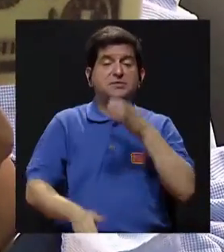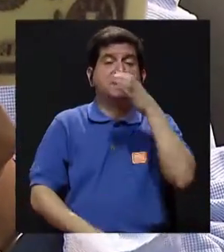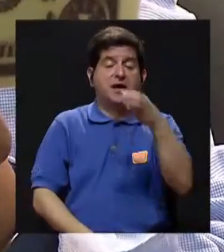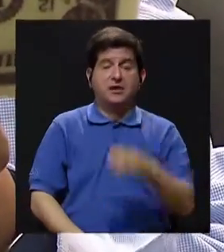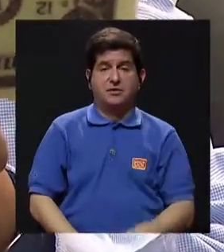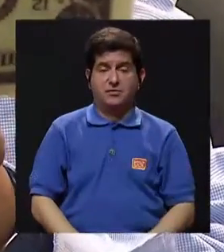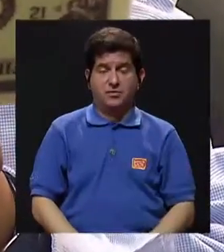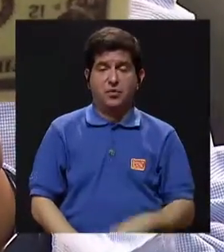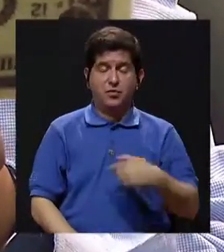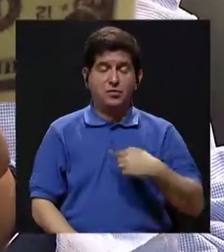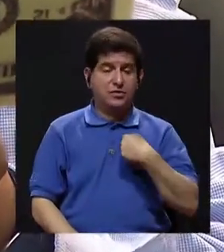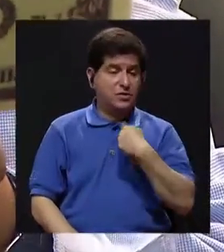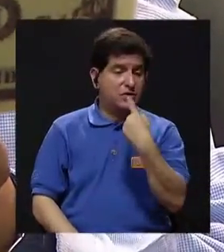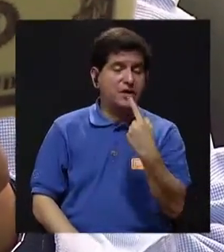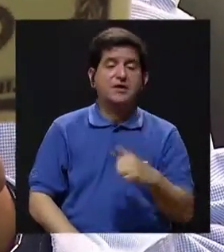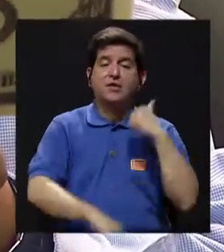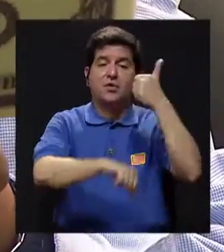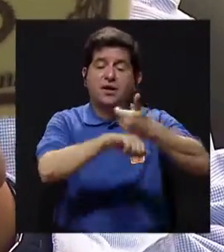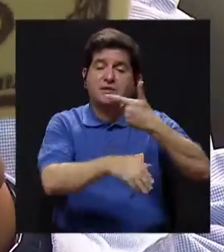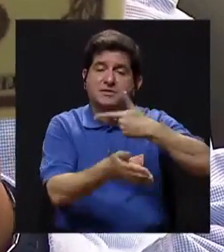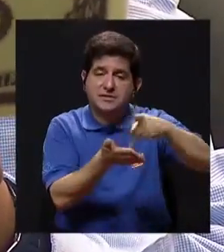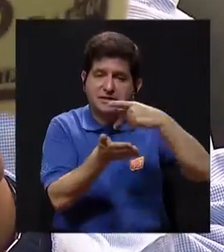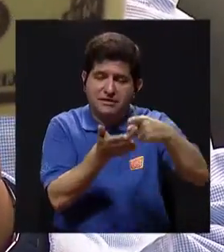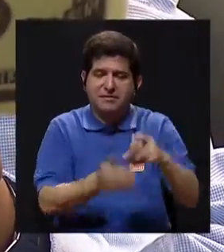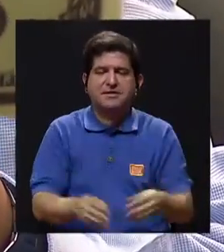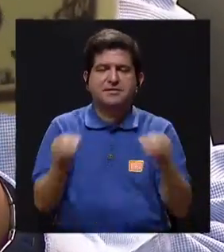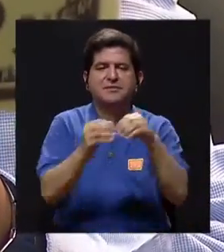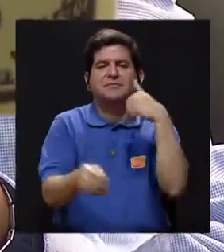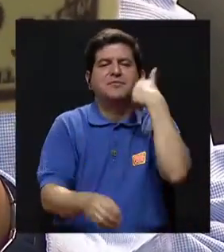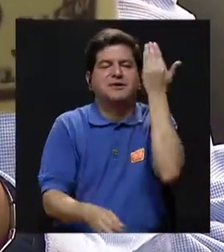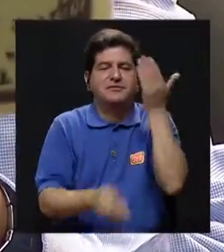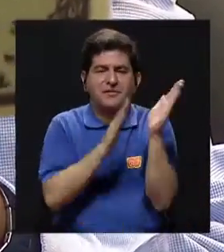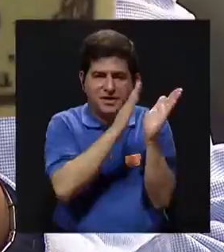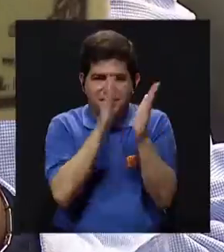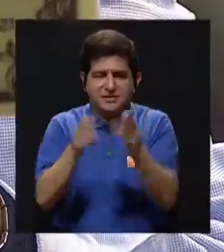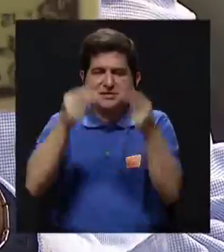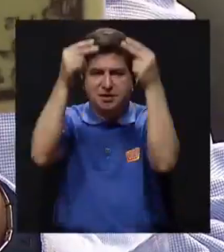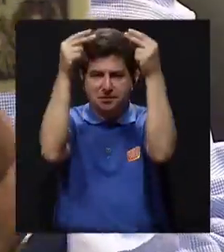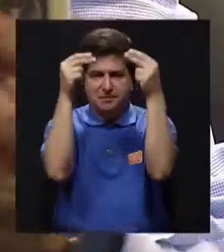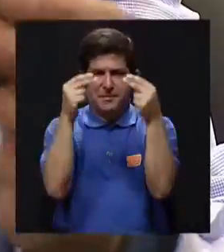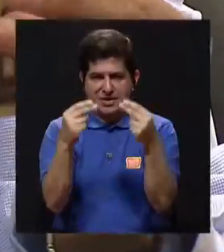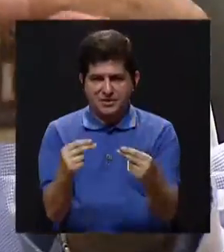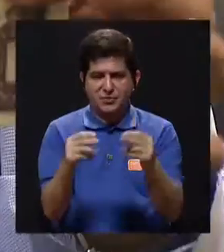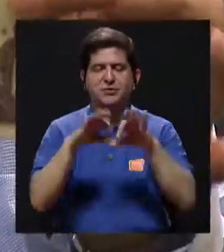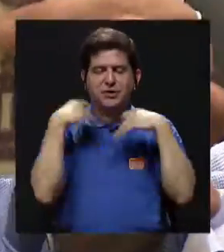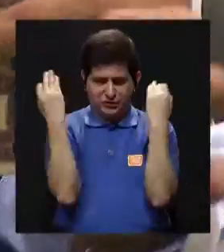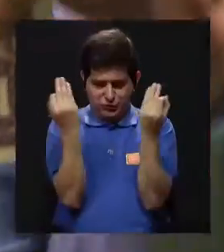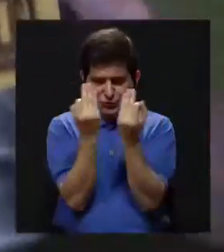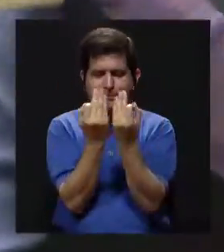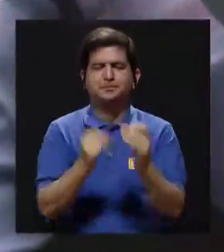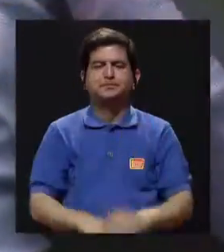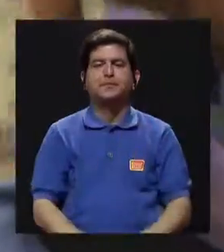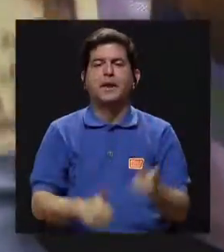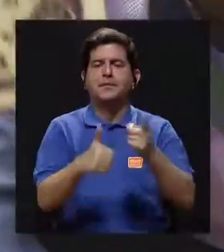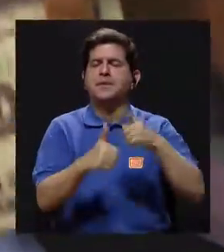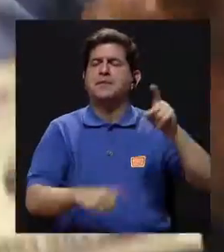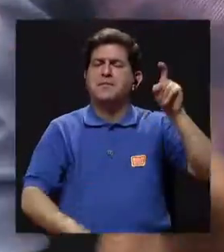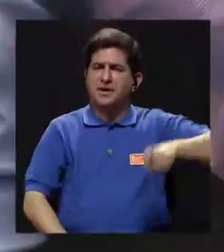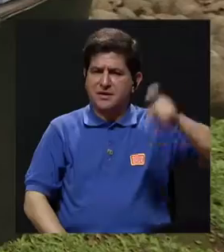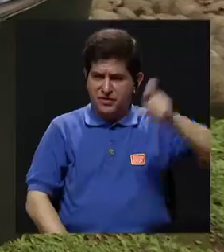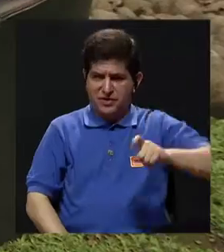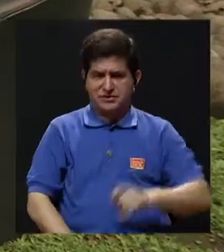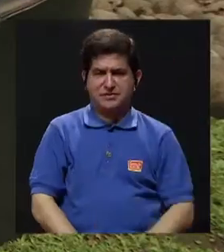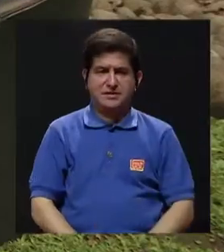le recomiendo a una empresaria que se asigne un salario para que así se le haga más fácil organizar su presupuesto familiar. Entonces, primero las